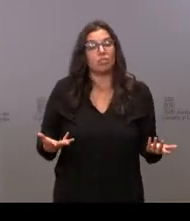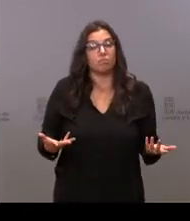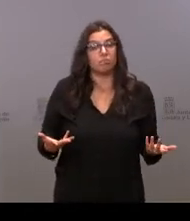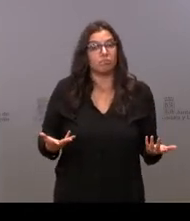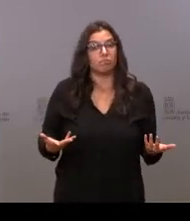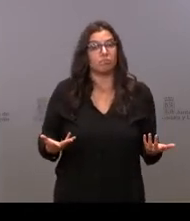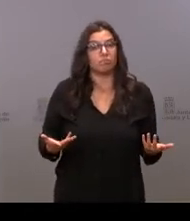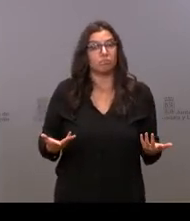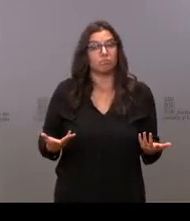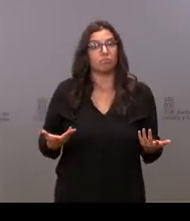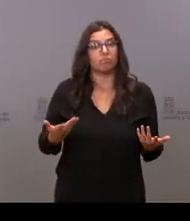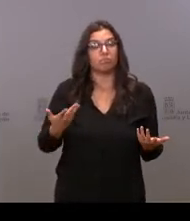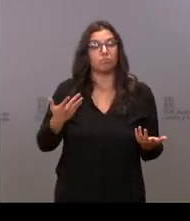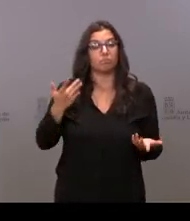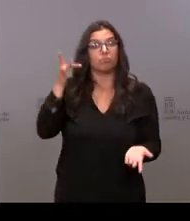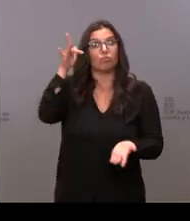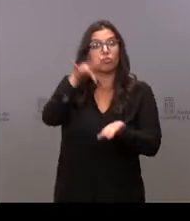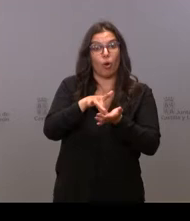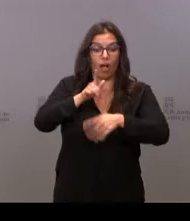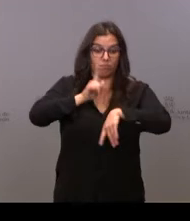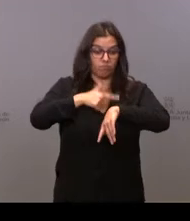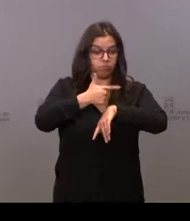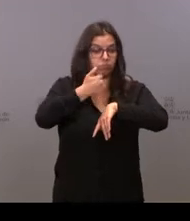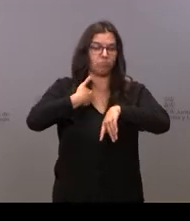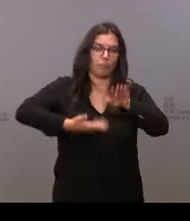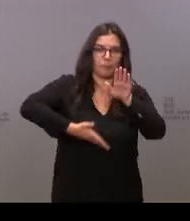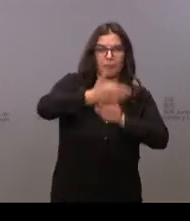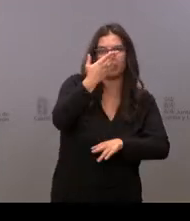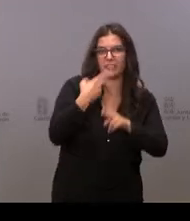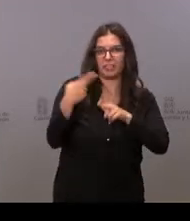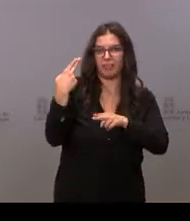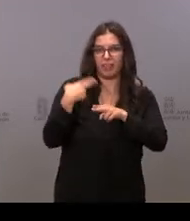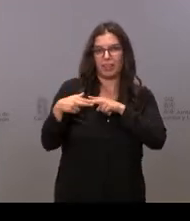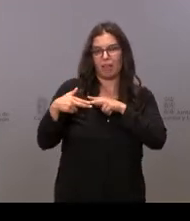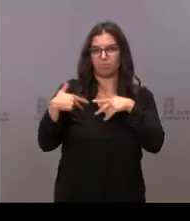llega la hora y vas a las actividades.